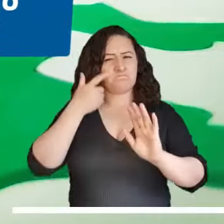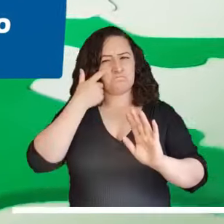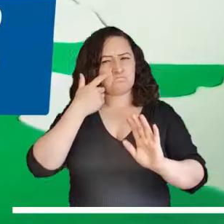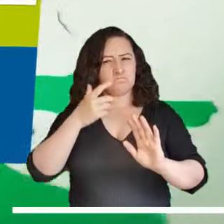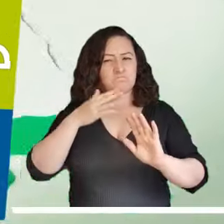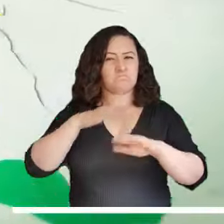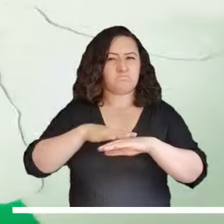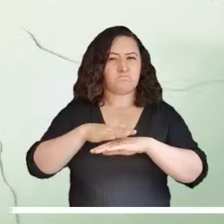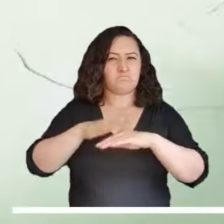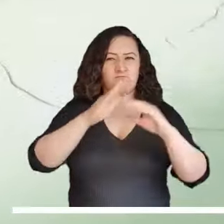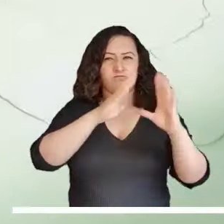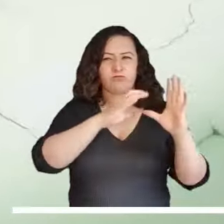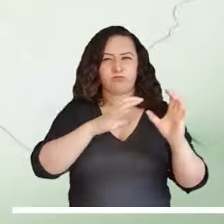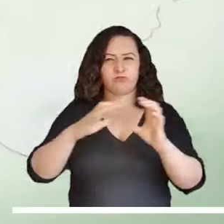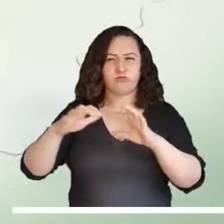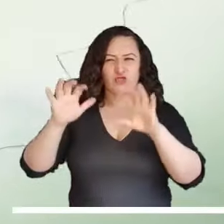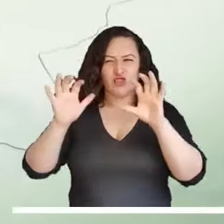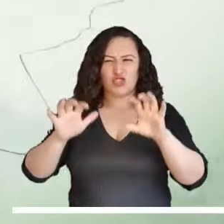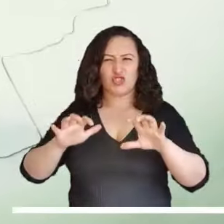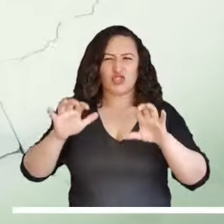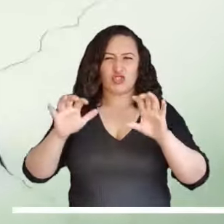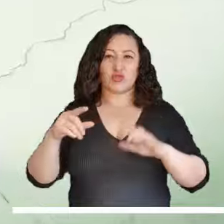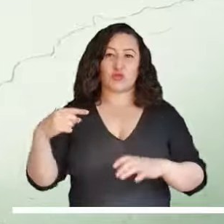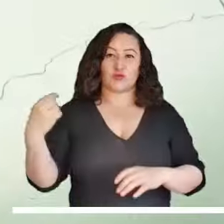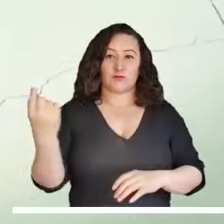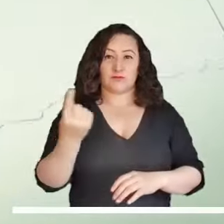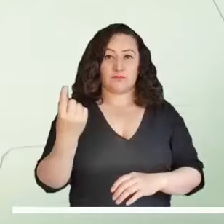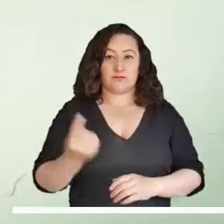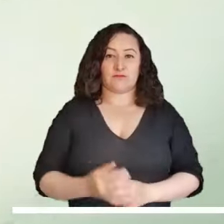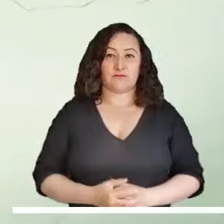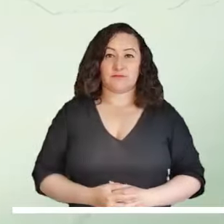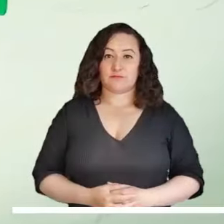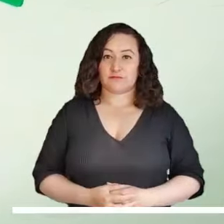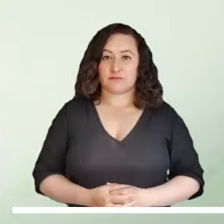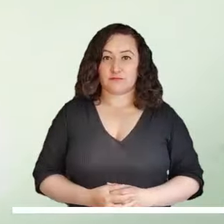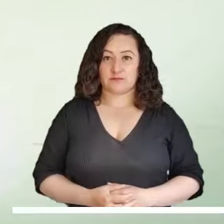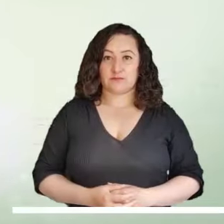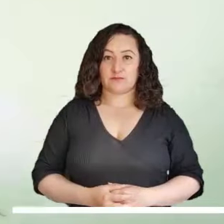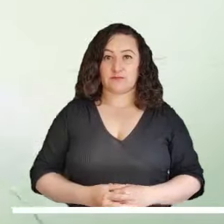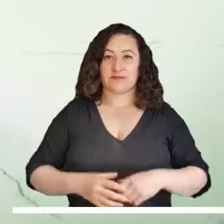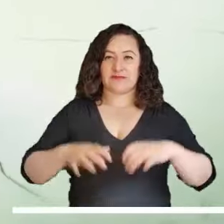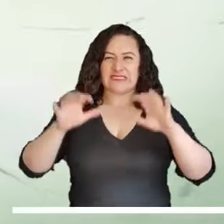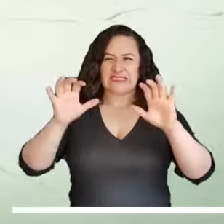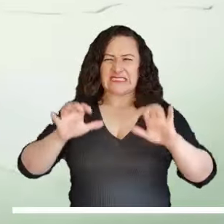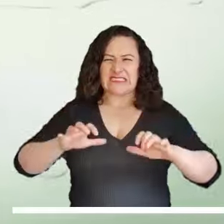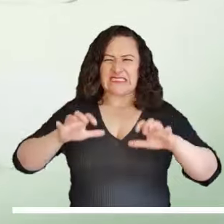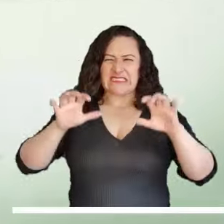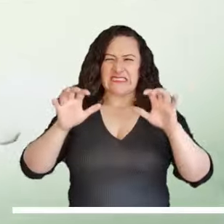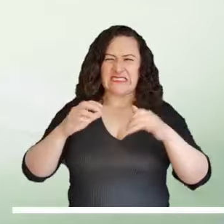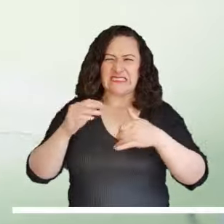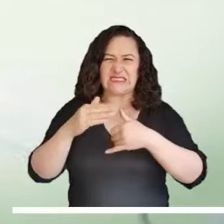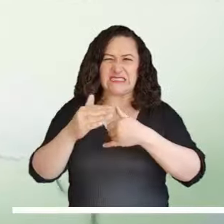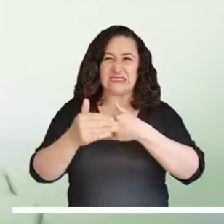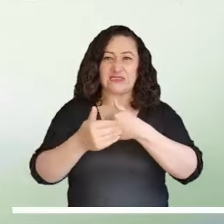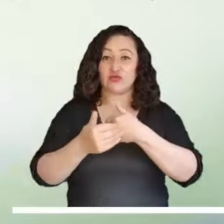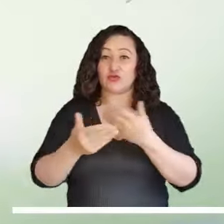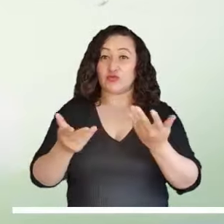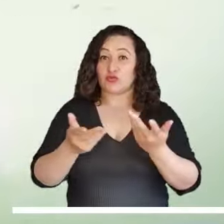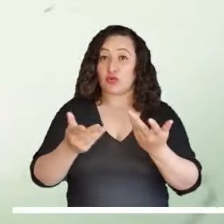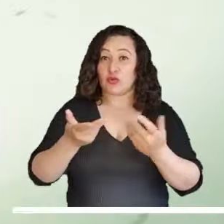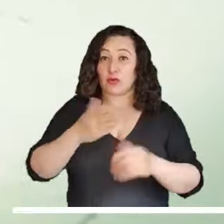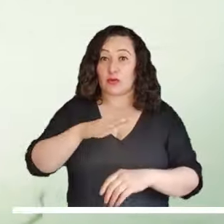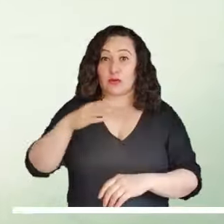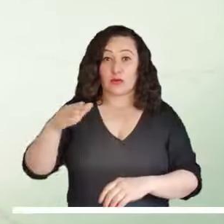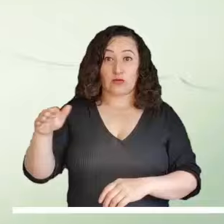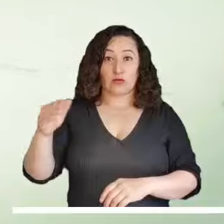nubosidad y con lluvias generalizadas. Las precipitaciones del centro podrían caer sobre el occidente de